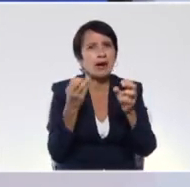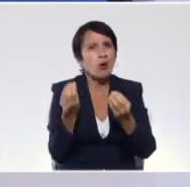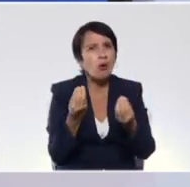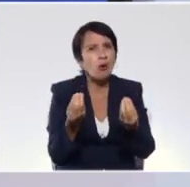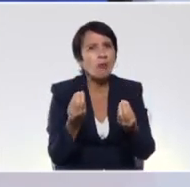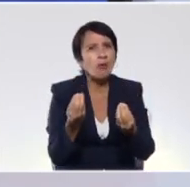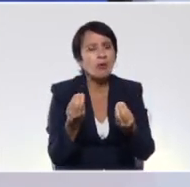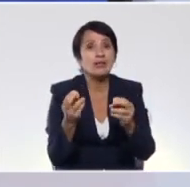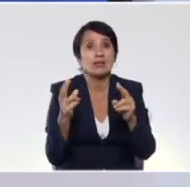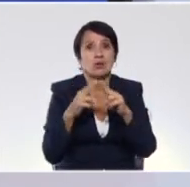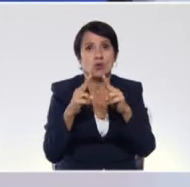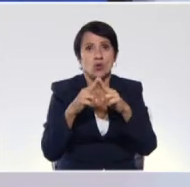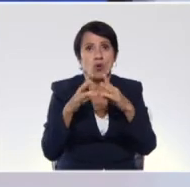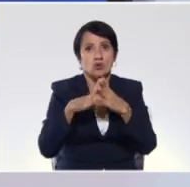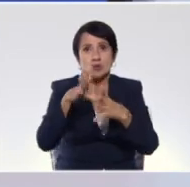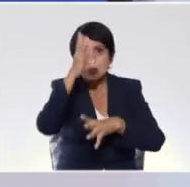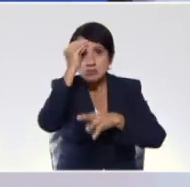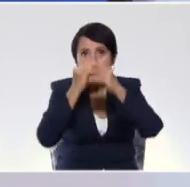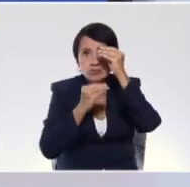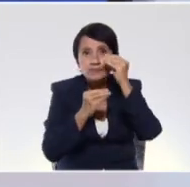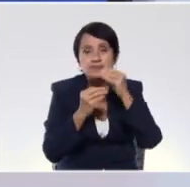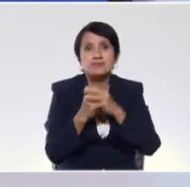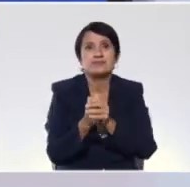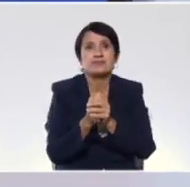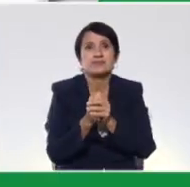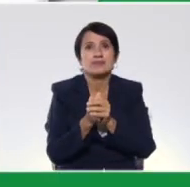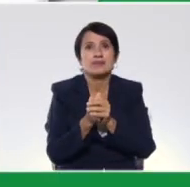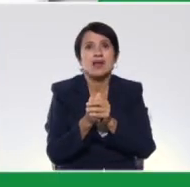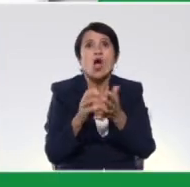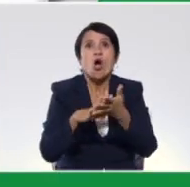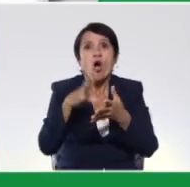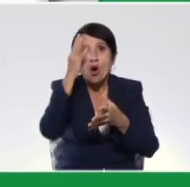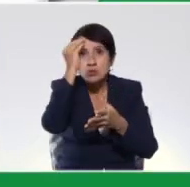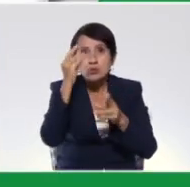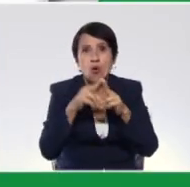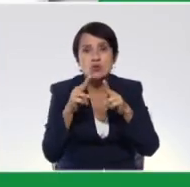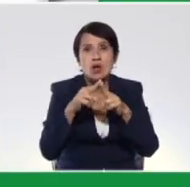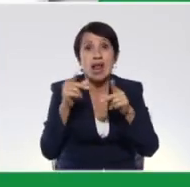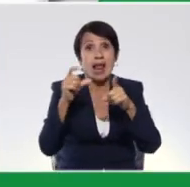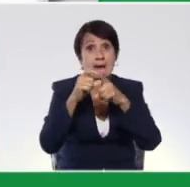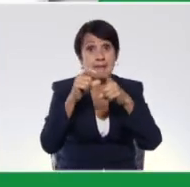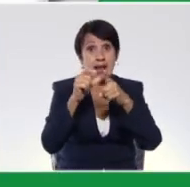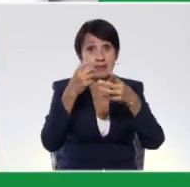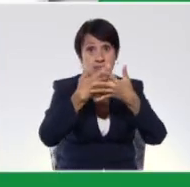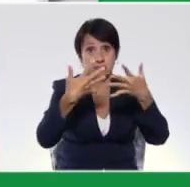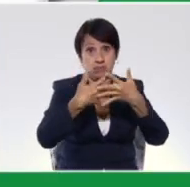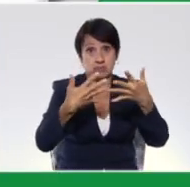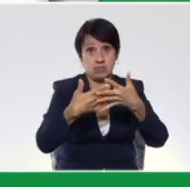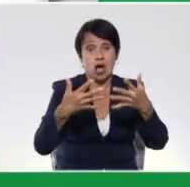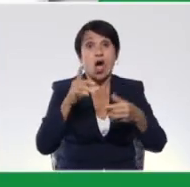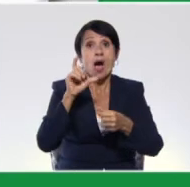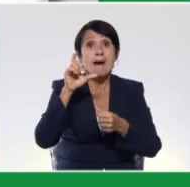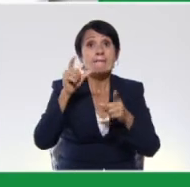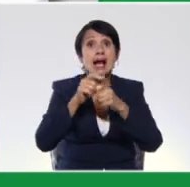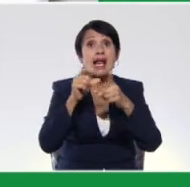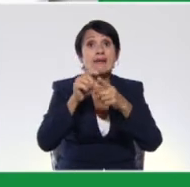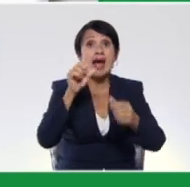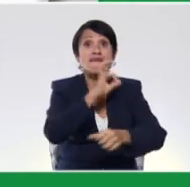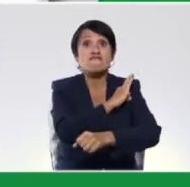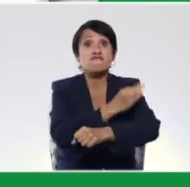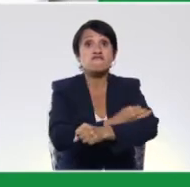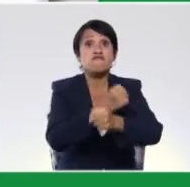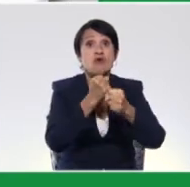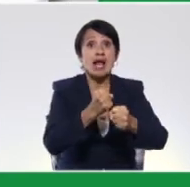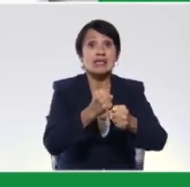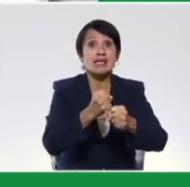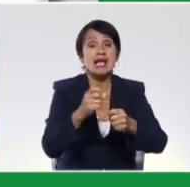Veamos esos conocimientos previos que debe poseer. Conocimiento de lo que son las letras y consonantes. Reconocimiento de qué es